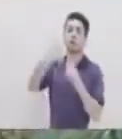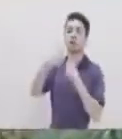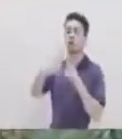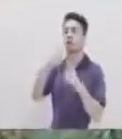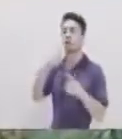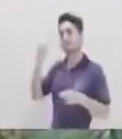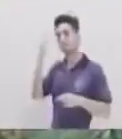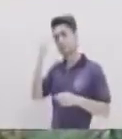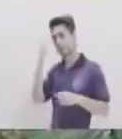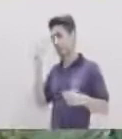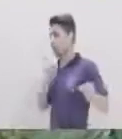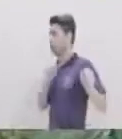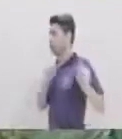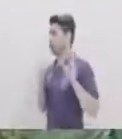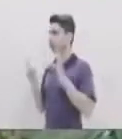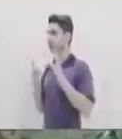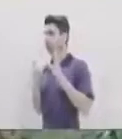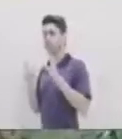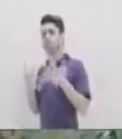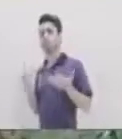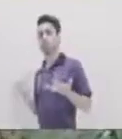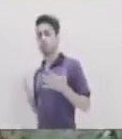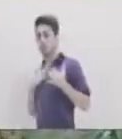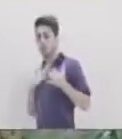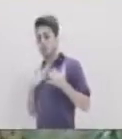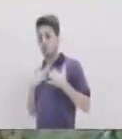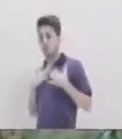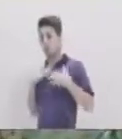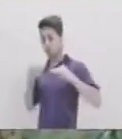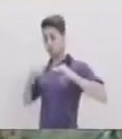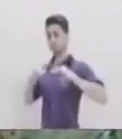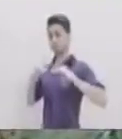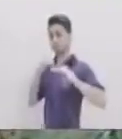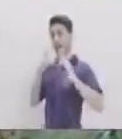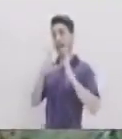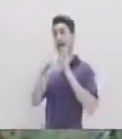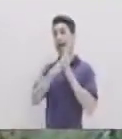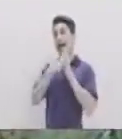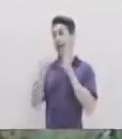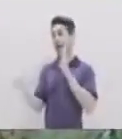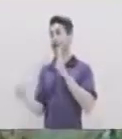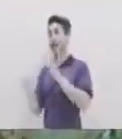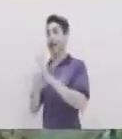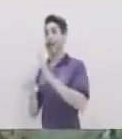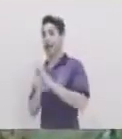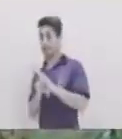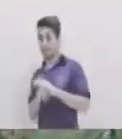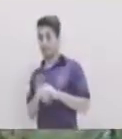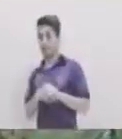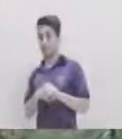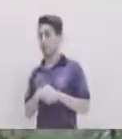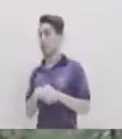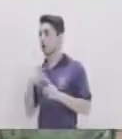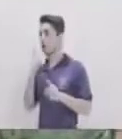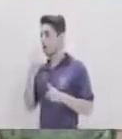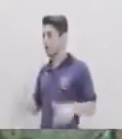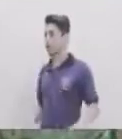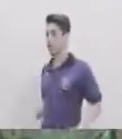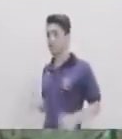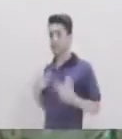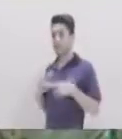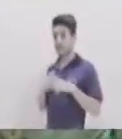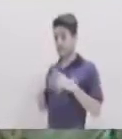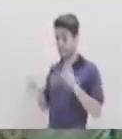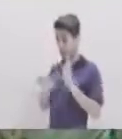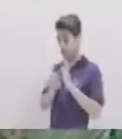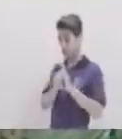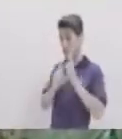Y que sabe inspirar A los demás Hacia Desde su misma plataforma Que es el ejemplo La condición Que él lleva de vida